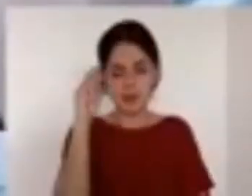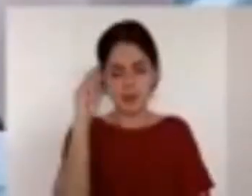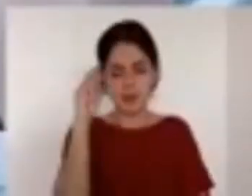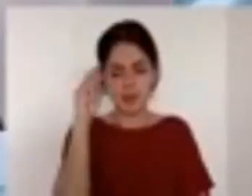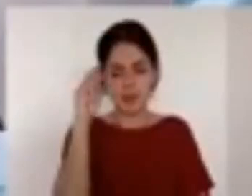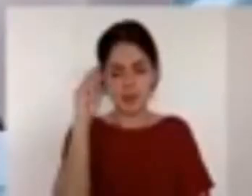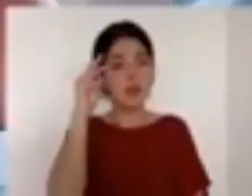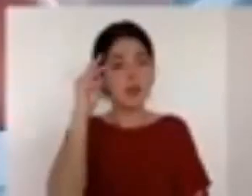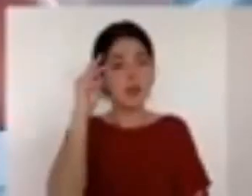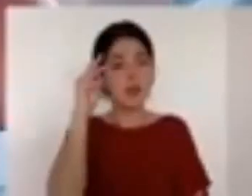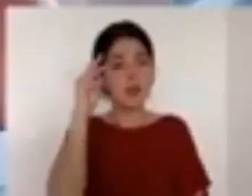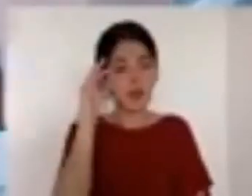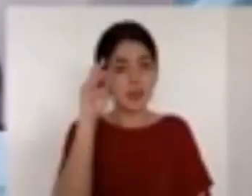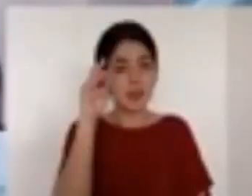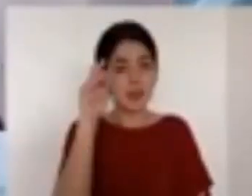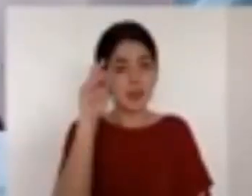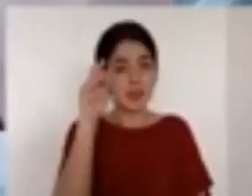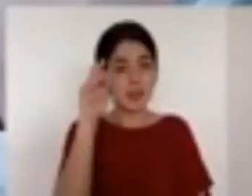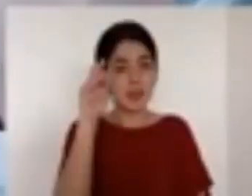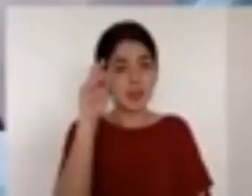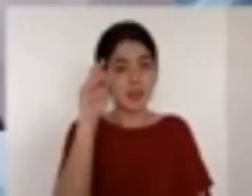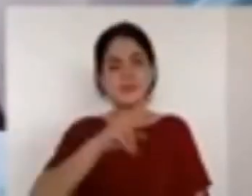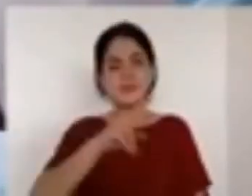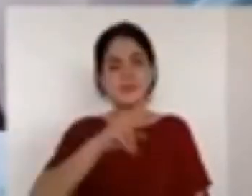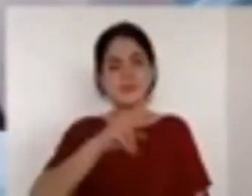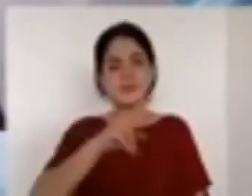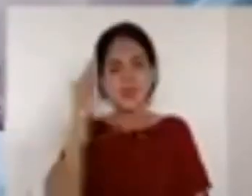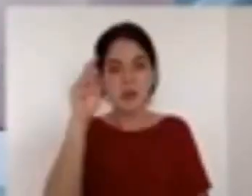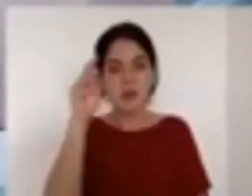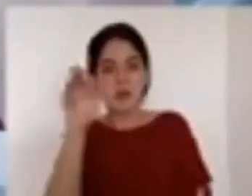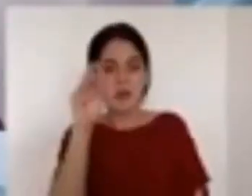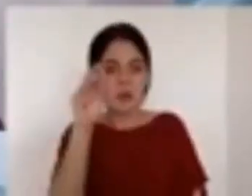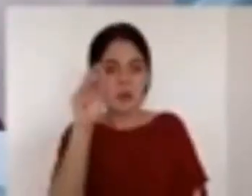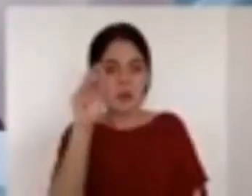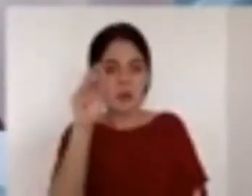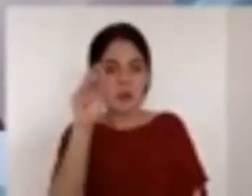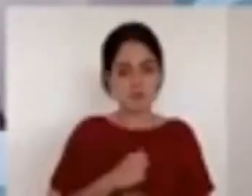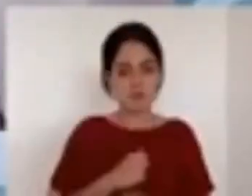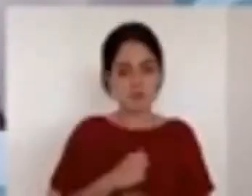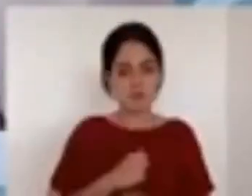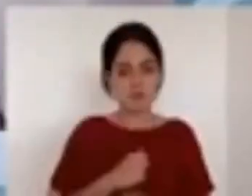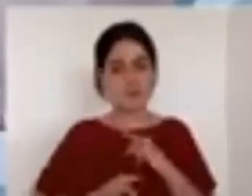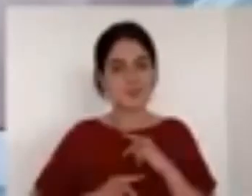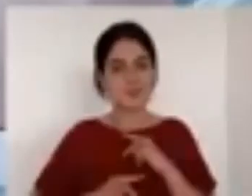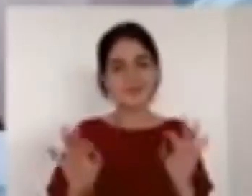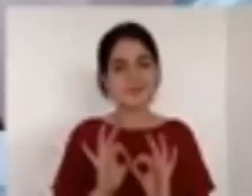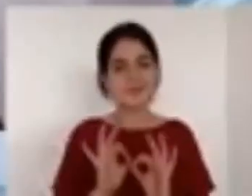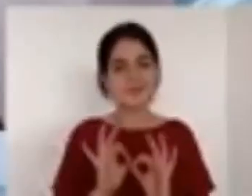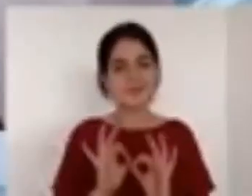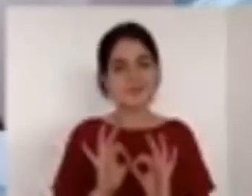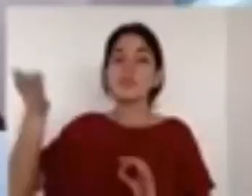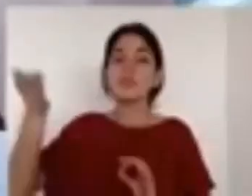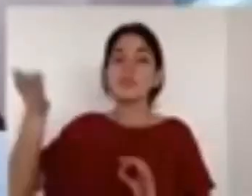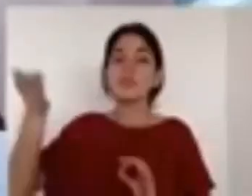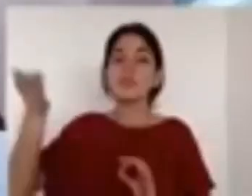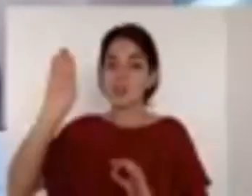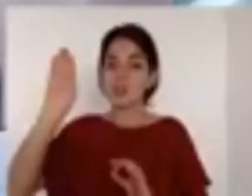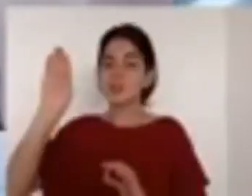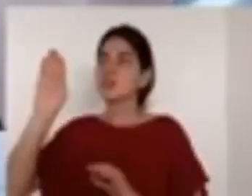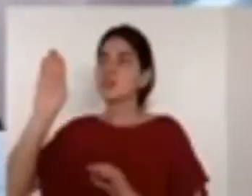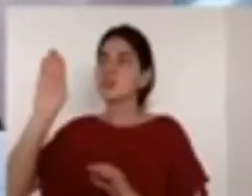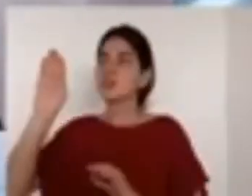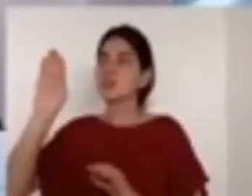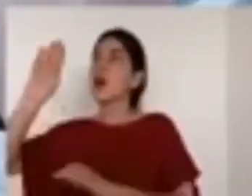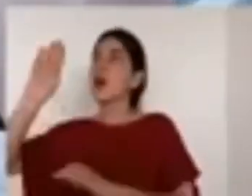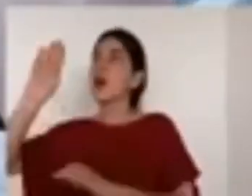nosotros a cumplir su palabra responde de los cielos oye de los cielos perdona